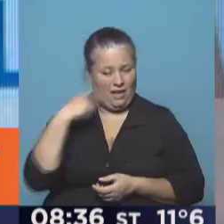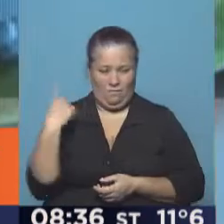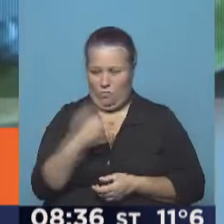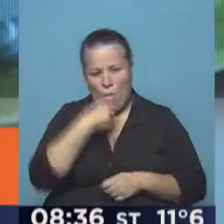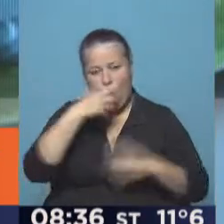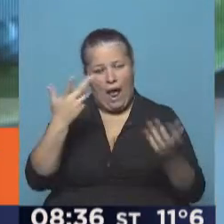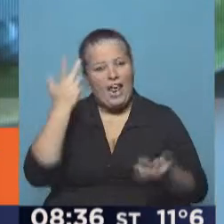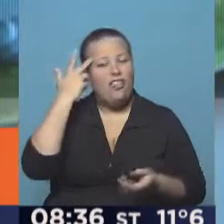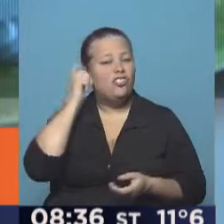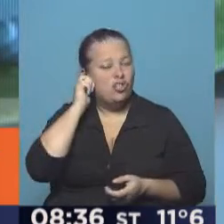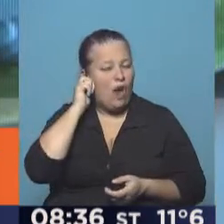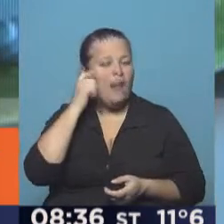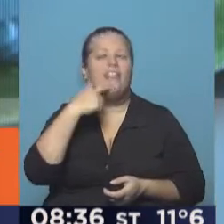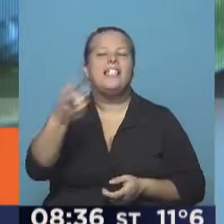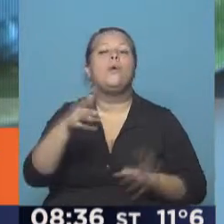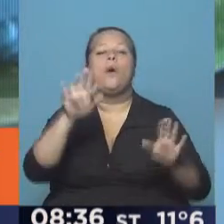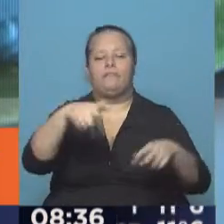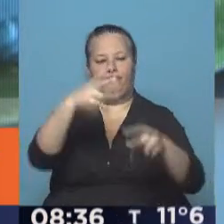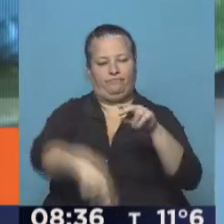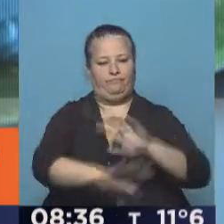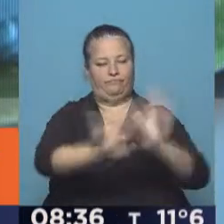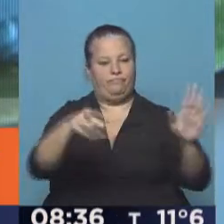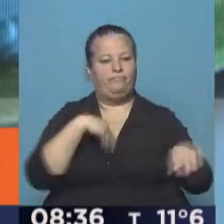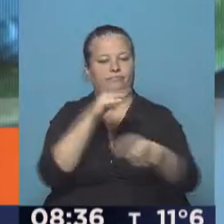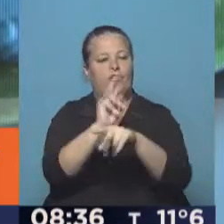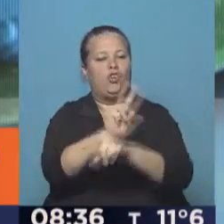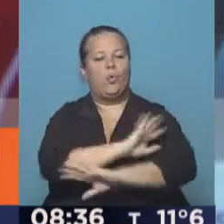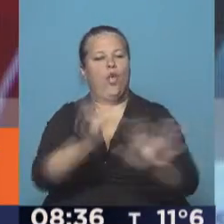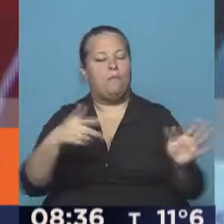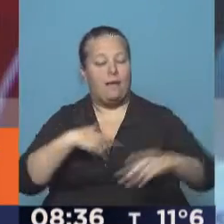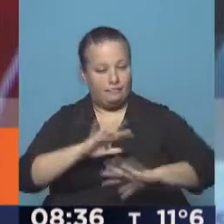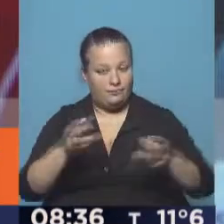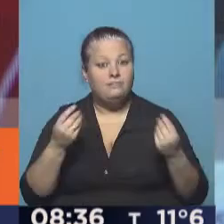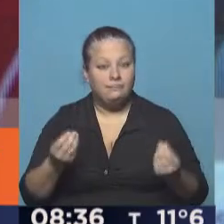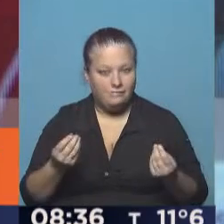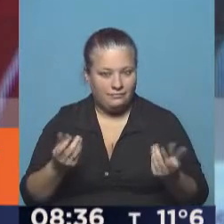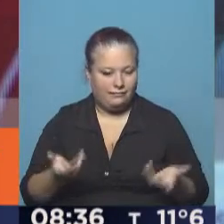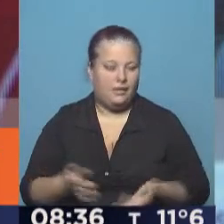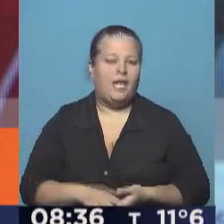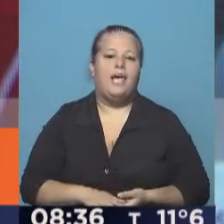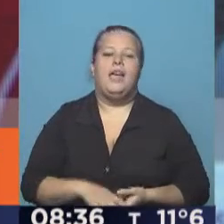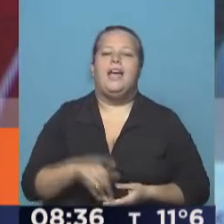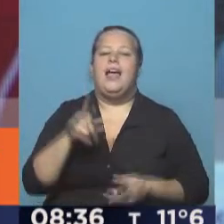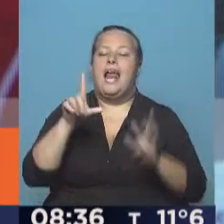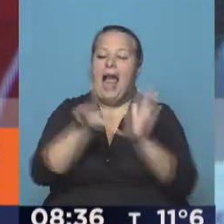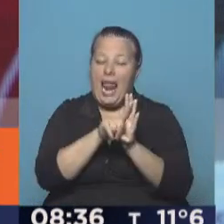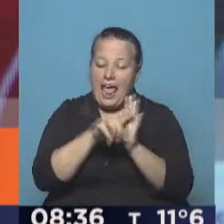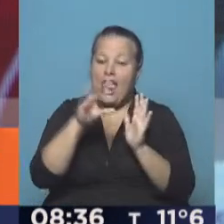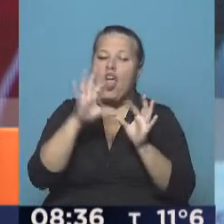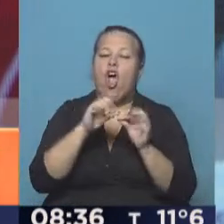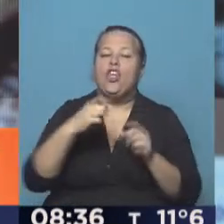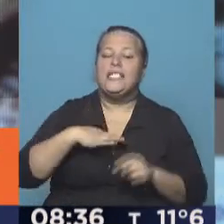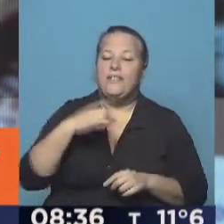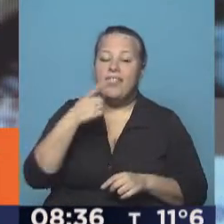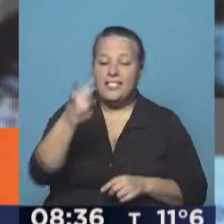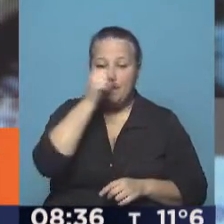nosotros a los 18 años nos hubieran dicho, bueno, hasta aquí llegó mi cuidado, mi protección. El Código Civil dice que los